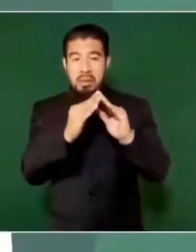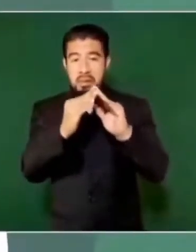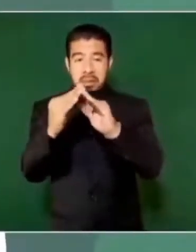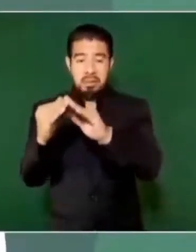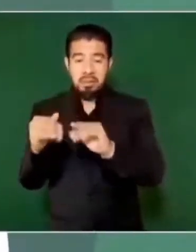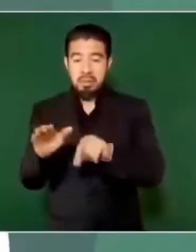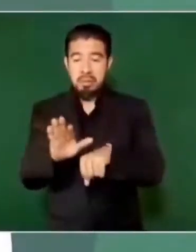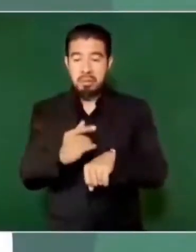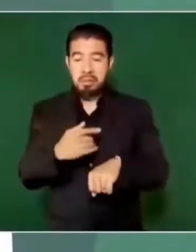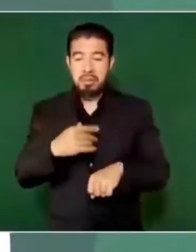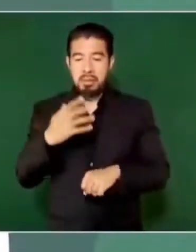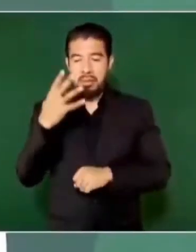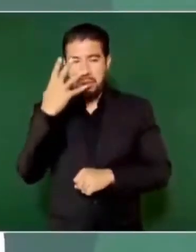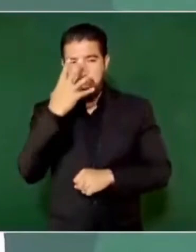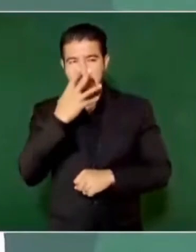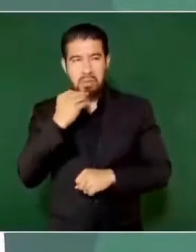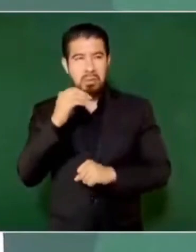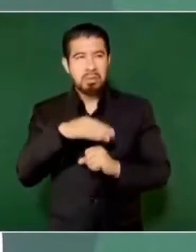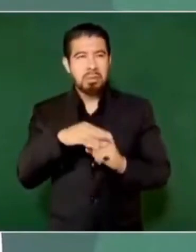es una obra muy bonita